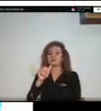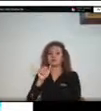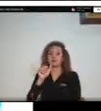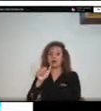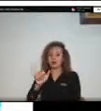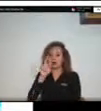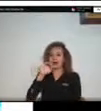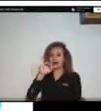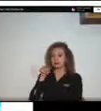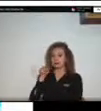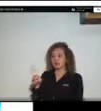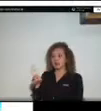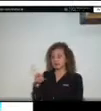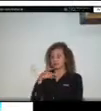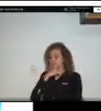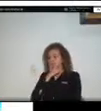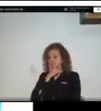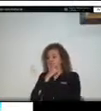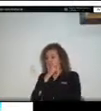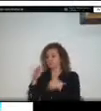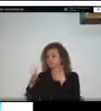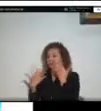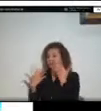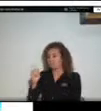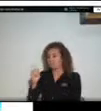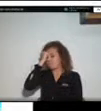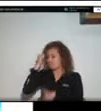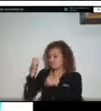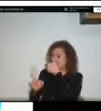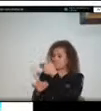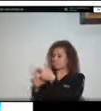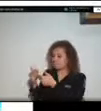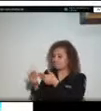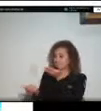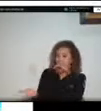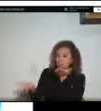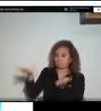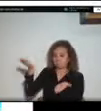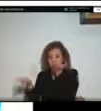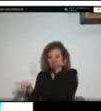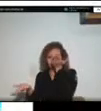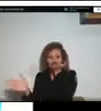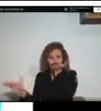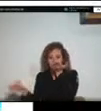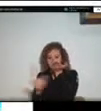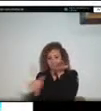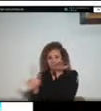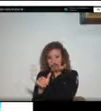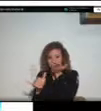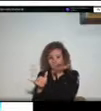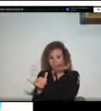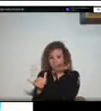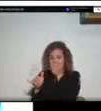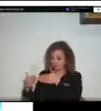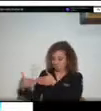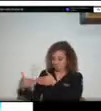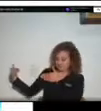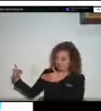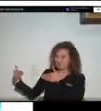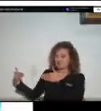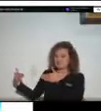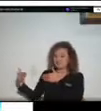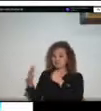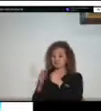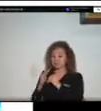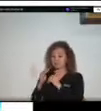un discurrir de drenajes que van de forma paralela al cauce principal del río y en el momento en que hay un aumento de